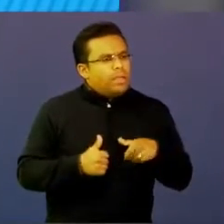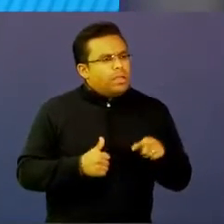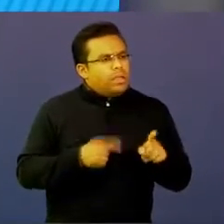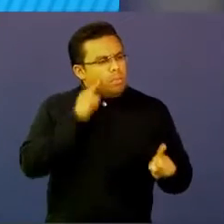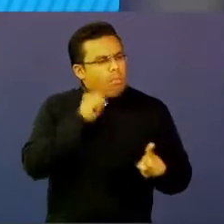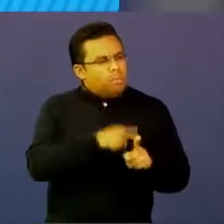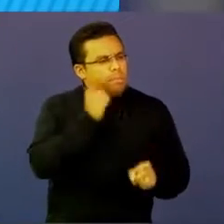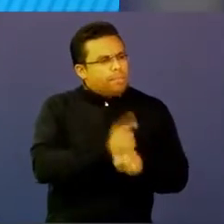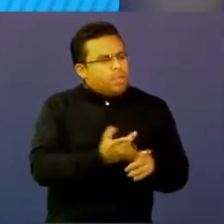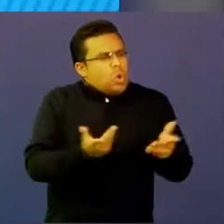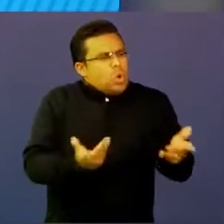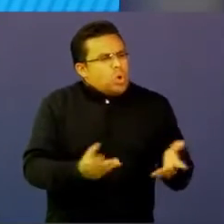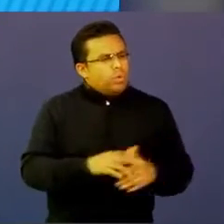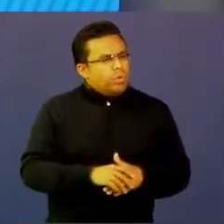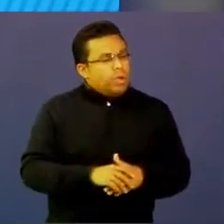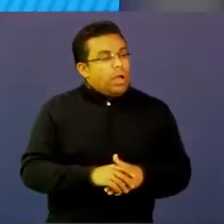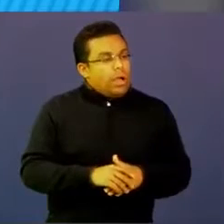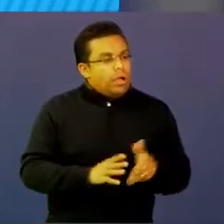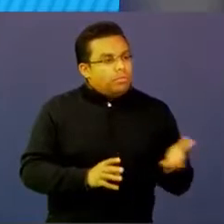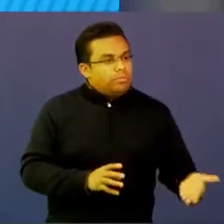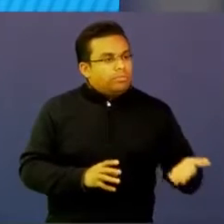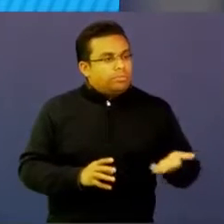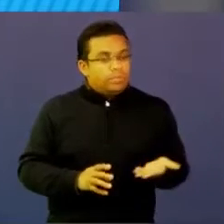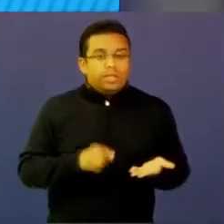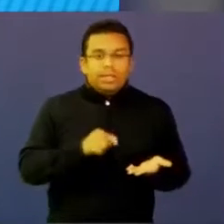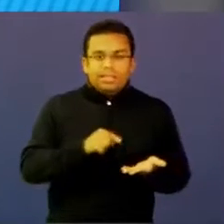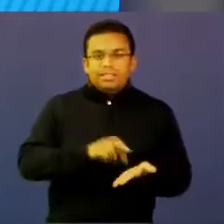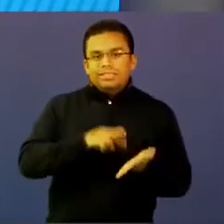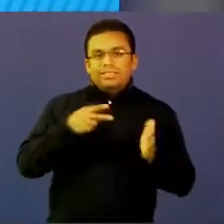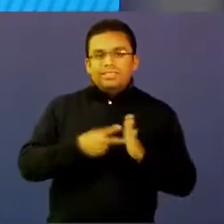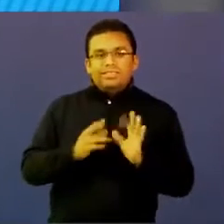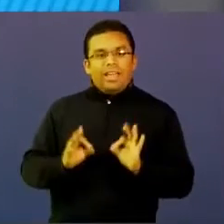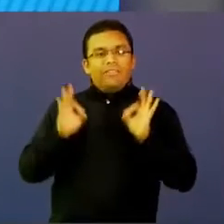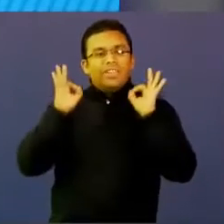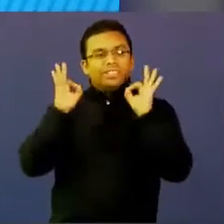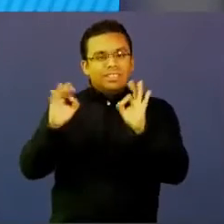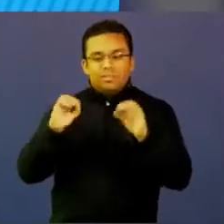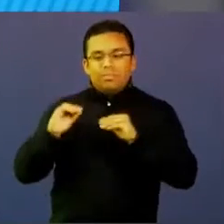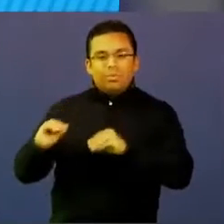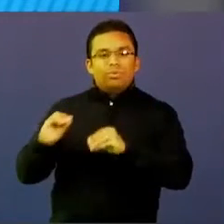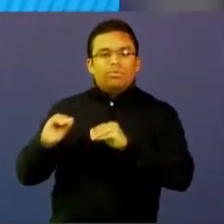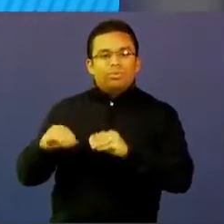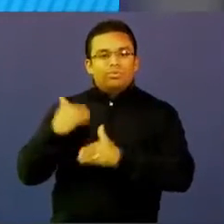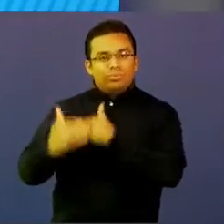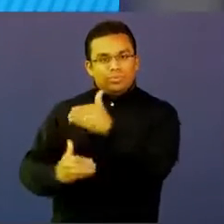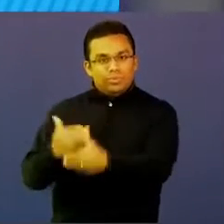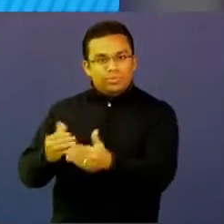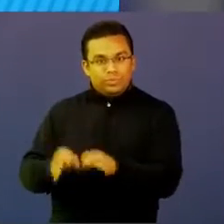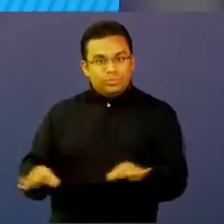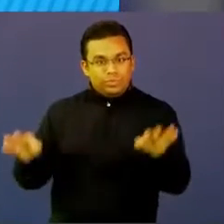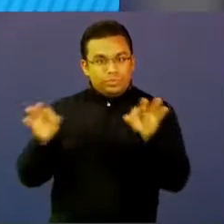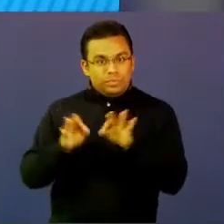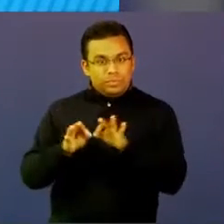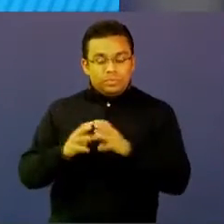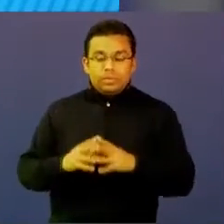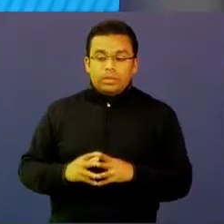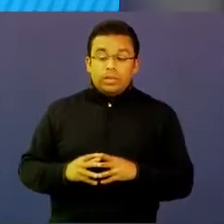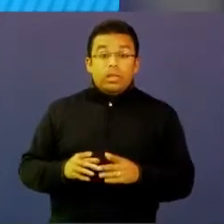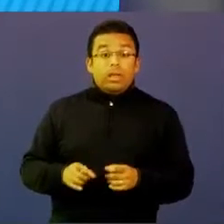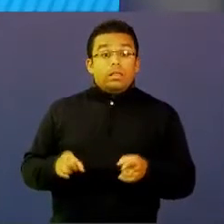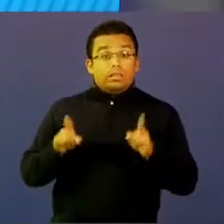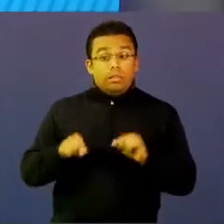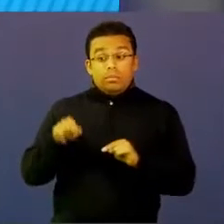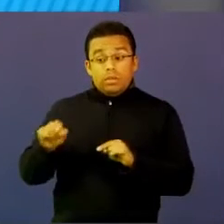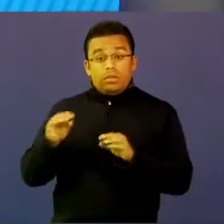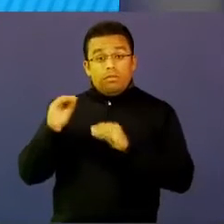podemos situar en otro contexto y lo podemos transferir. Eso es hacer eficientes los procesos de formación. También es interesante en este momento en los